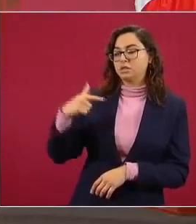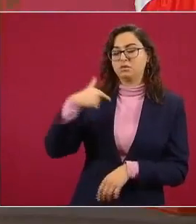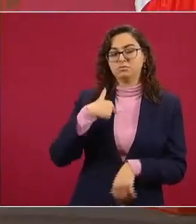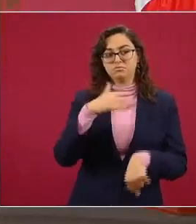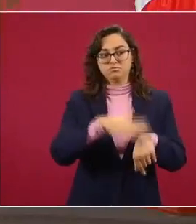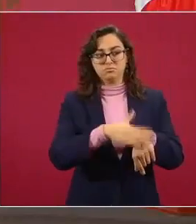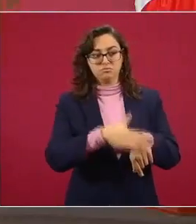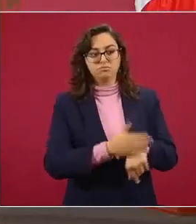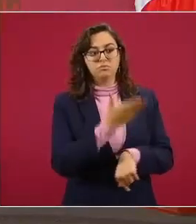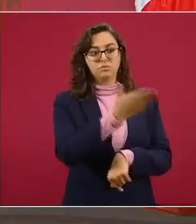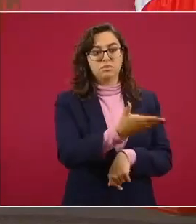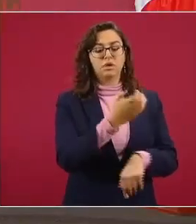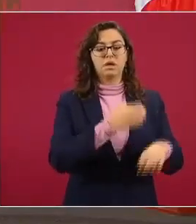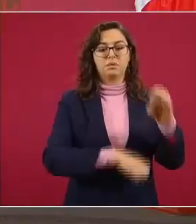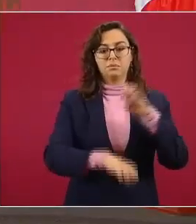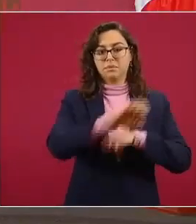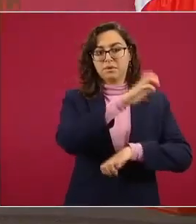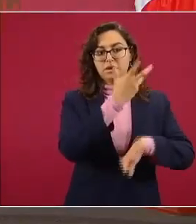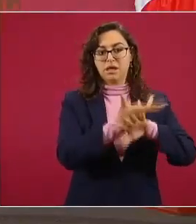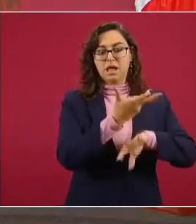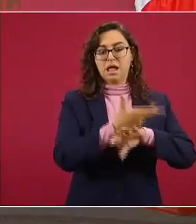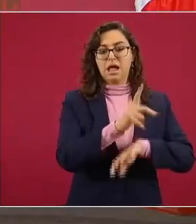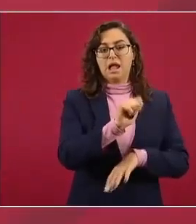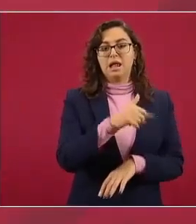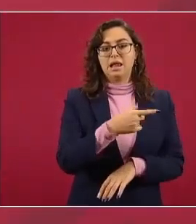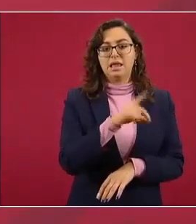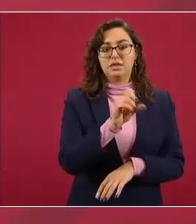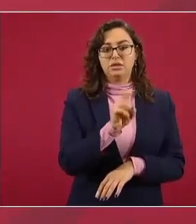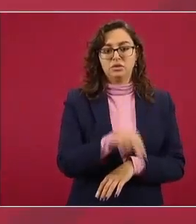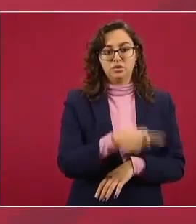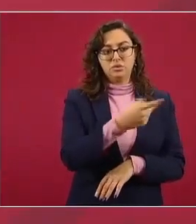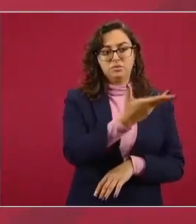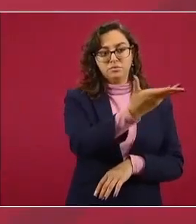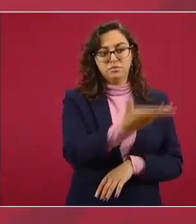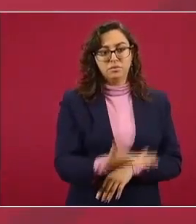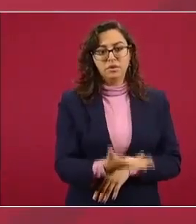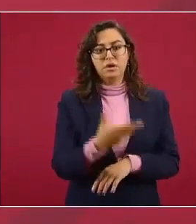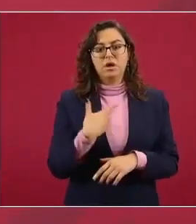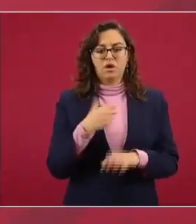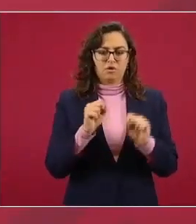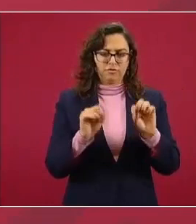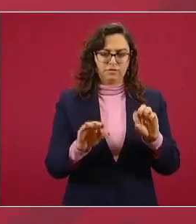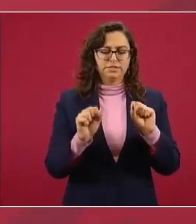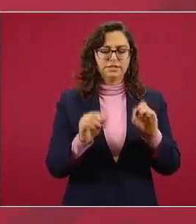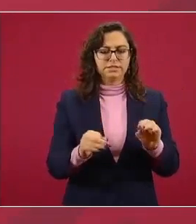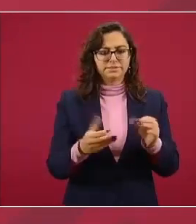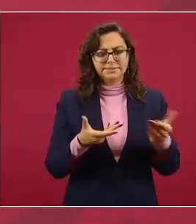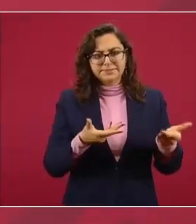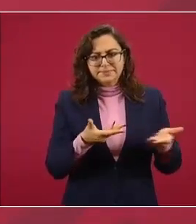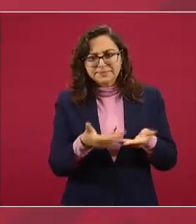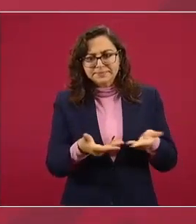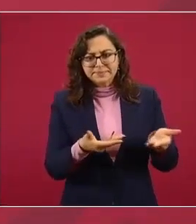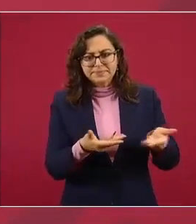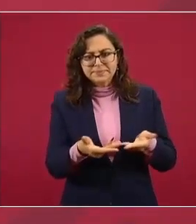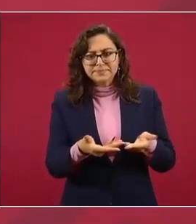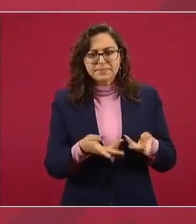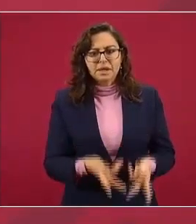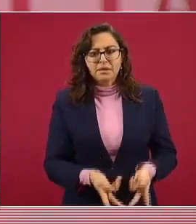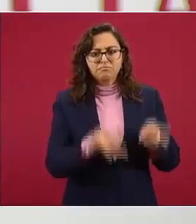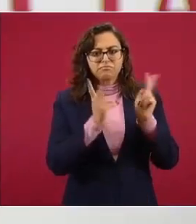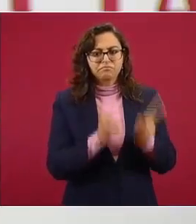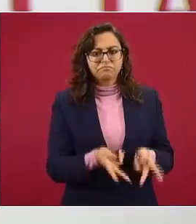Landau a las oficinas de la Cancillería para expresarle verbalmente